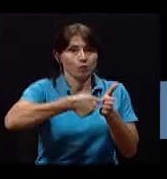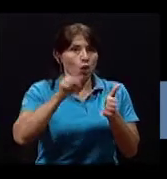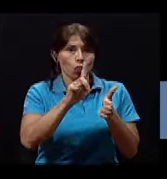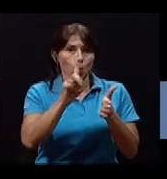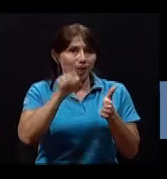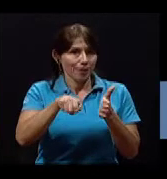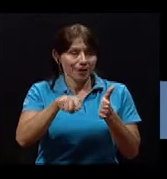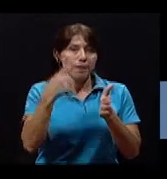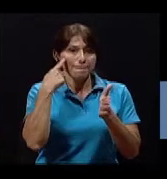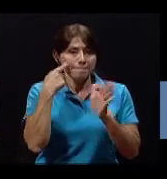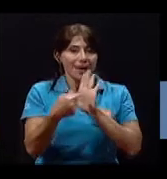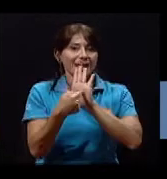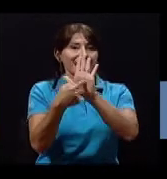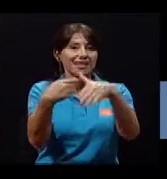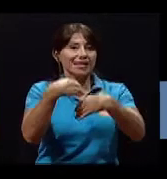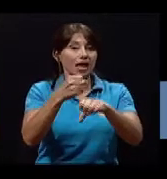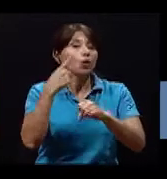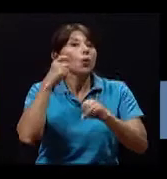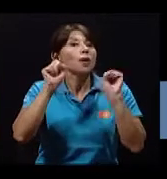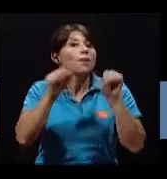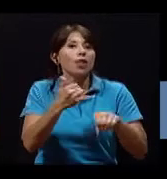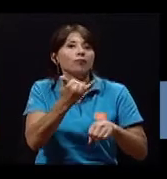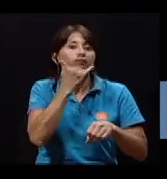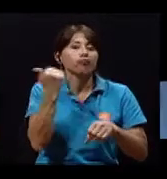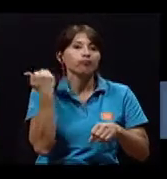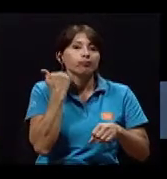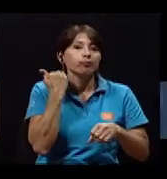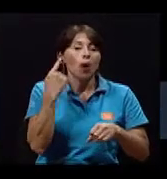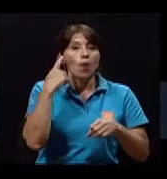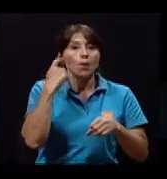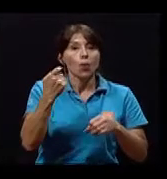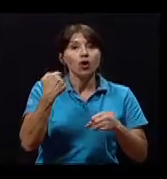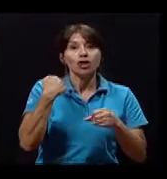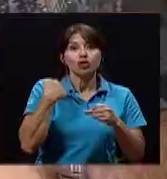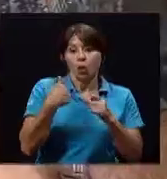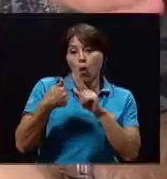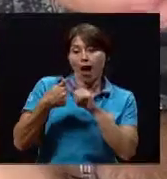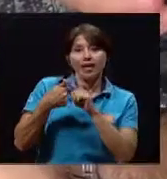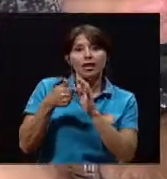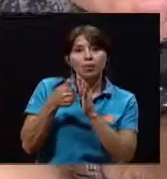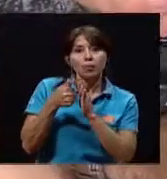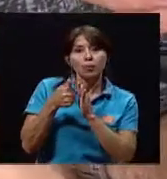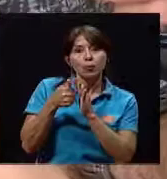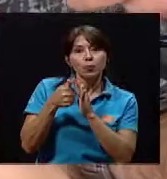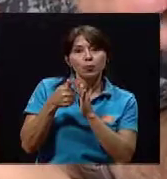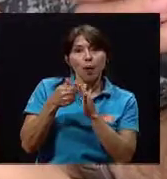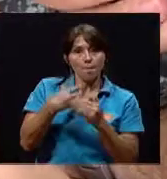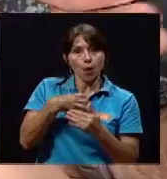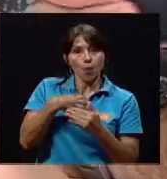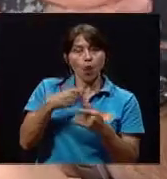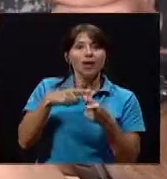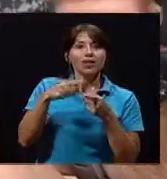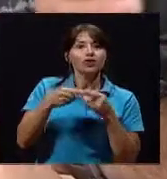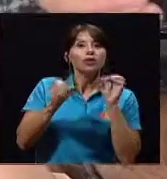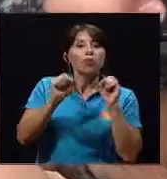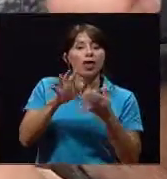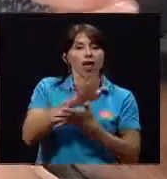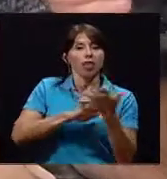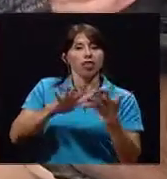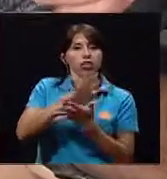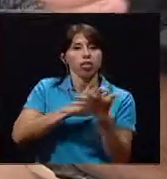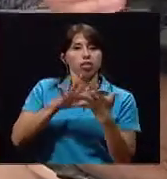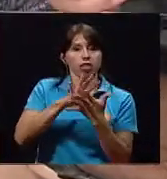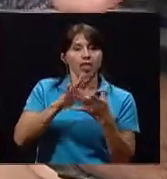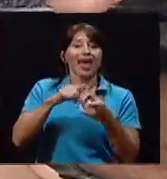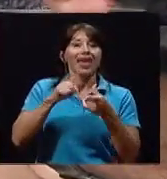ahí me puede dar algo falso porque mi dedo gordo tiene pulso propio. Cierro la válvula y comienzo a